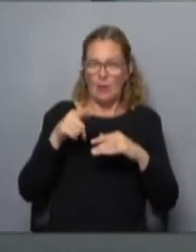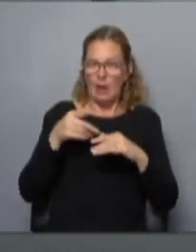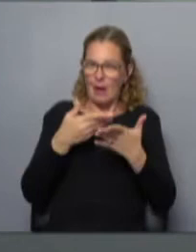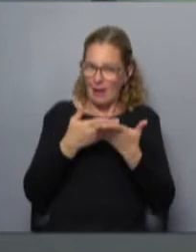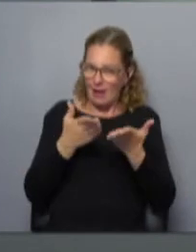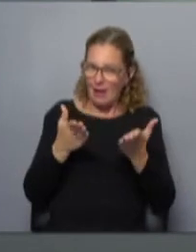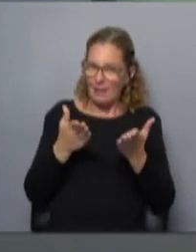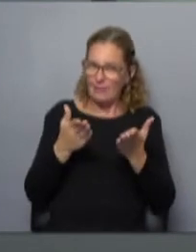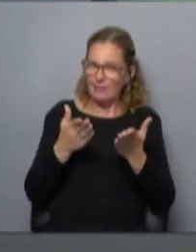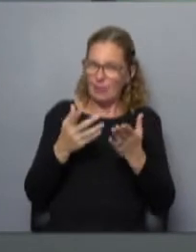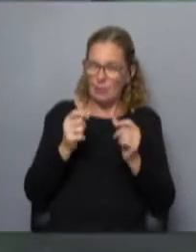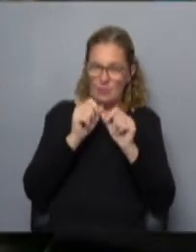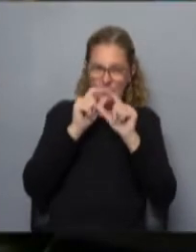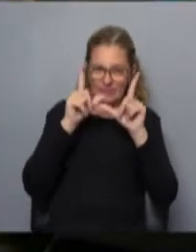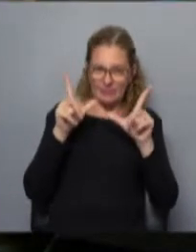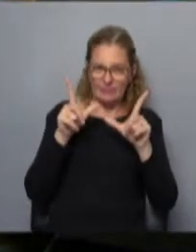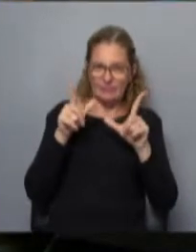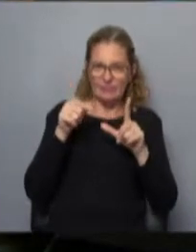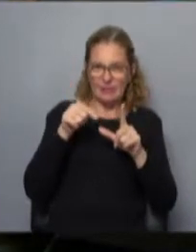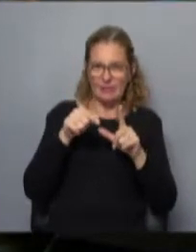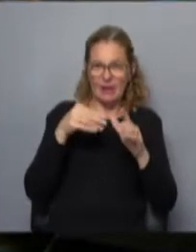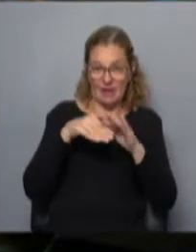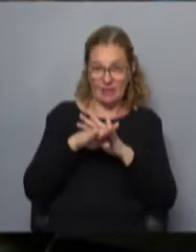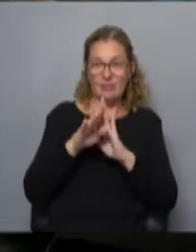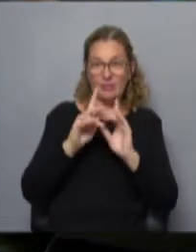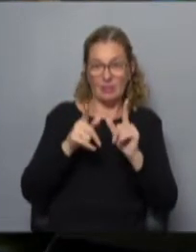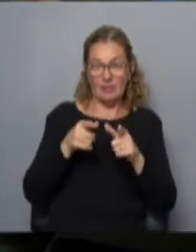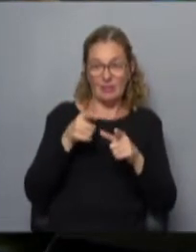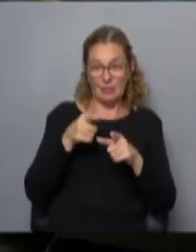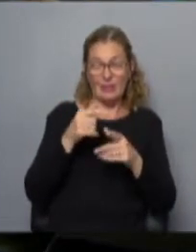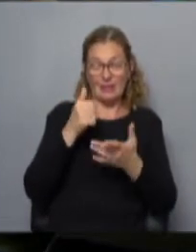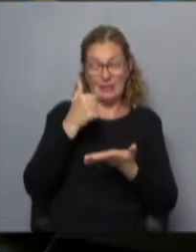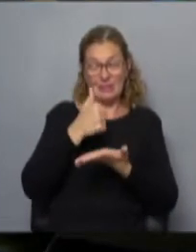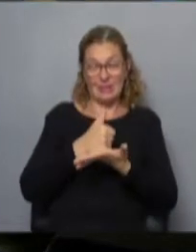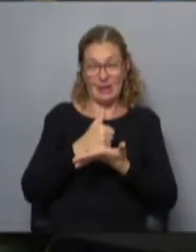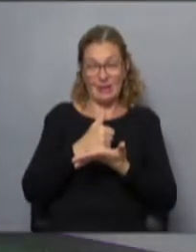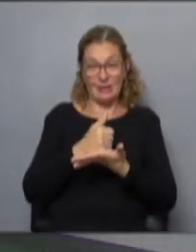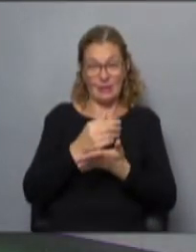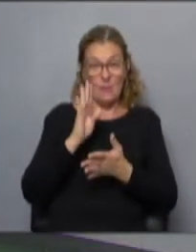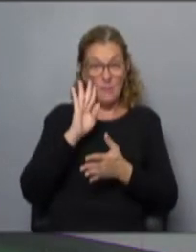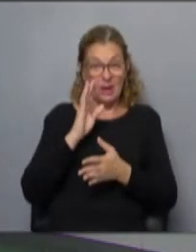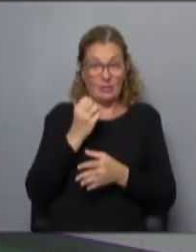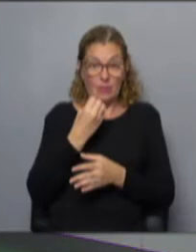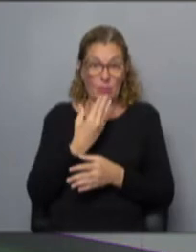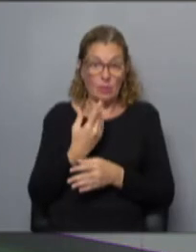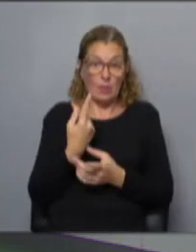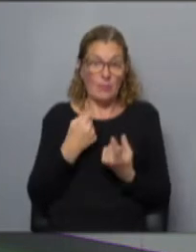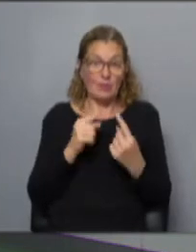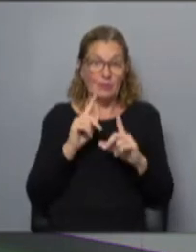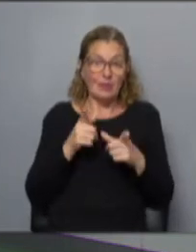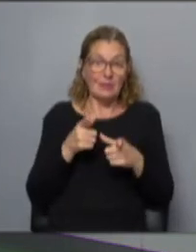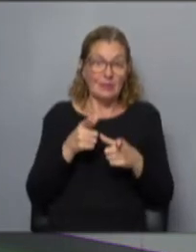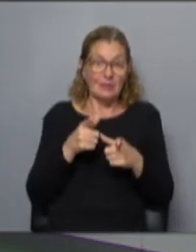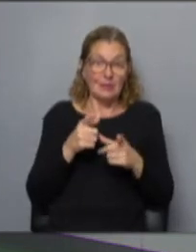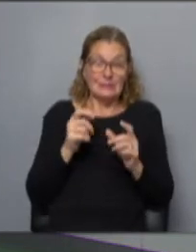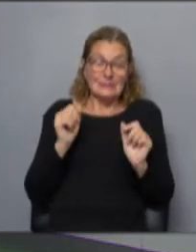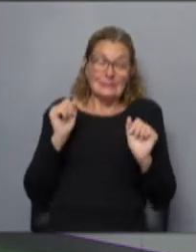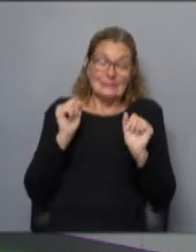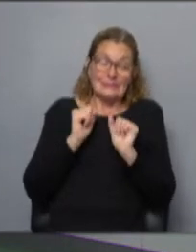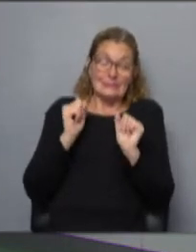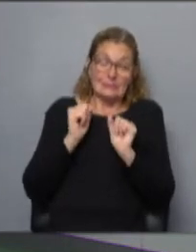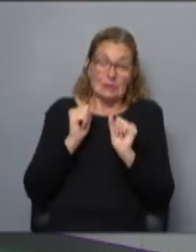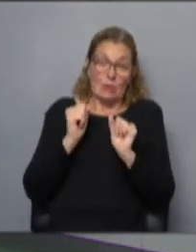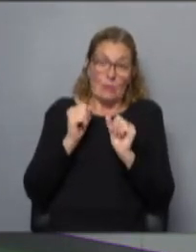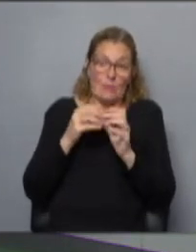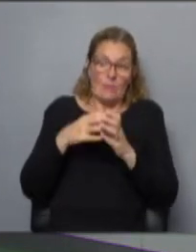demandan más atención? Sí, entran. Lo que sí existe, y esto parece bueno, ¿no? Pero también existe cierto temor con el